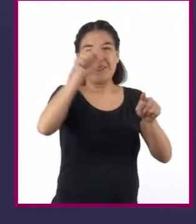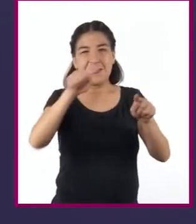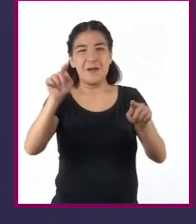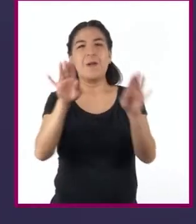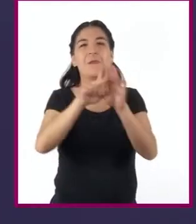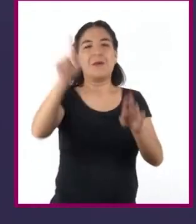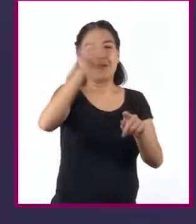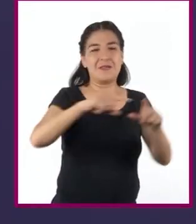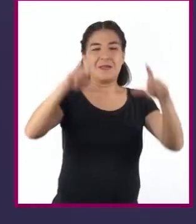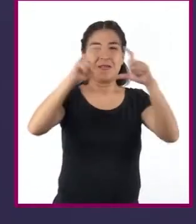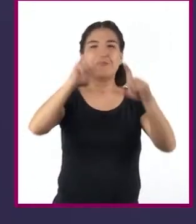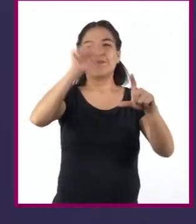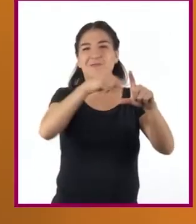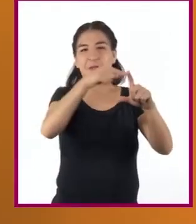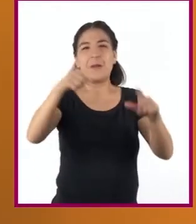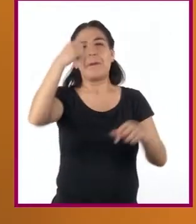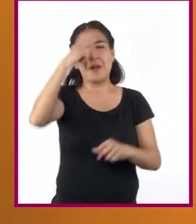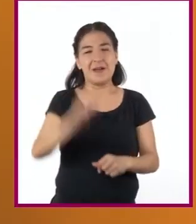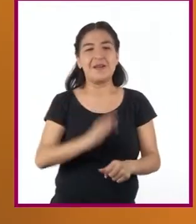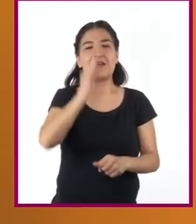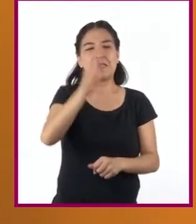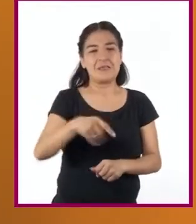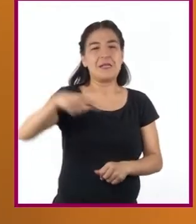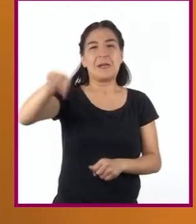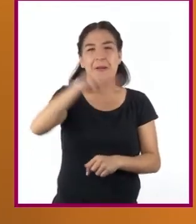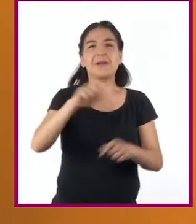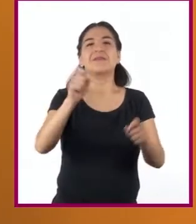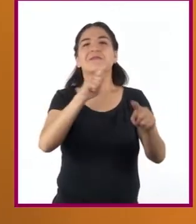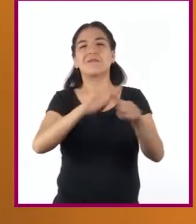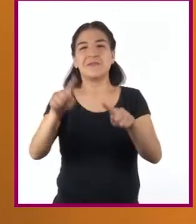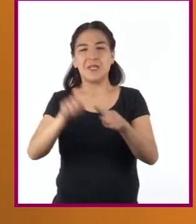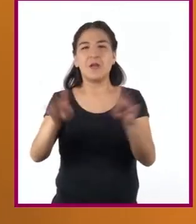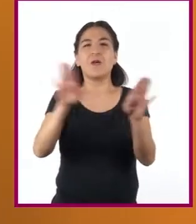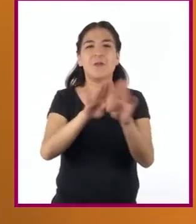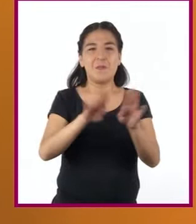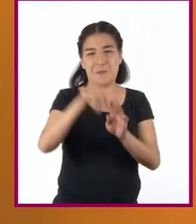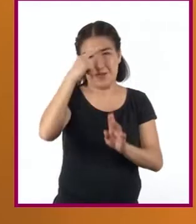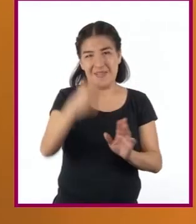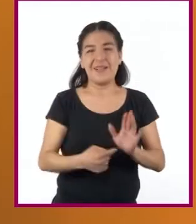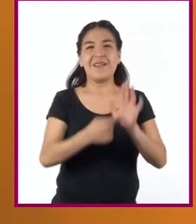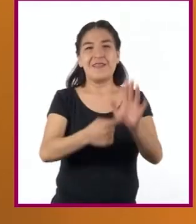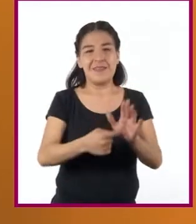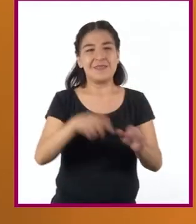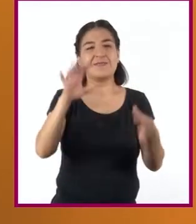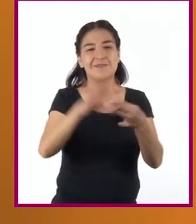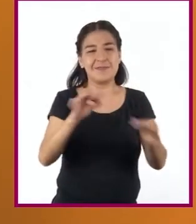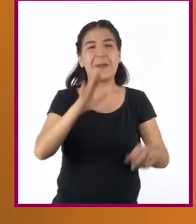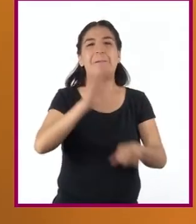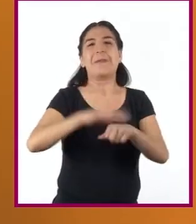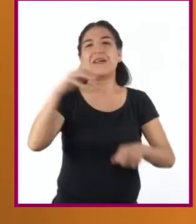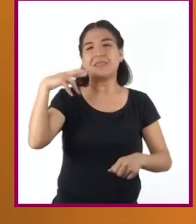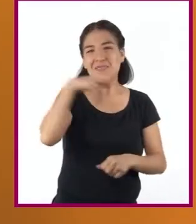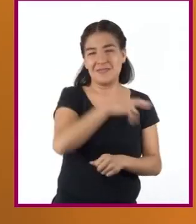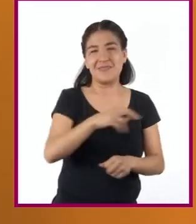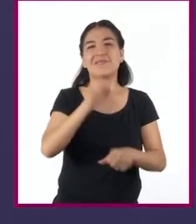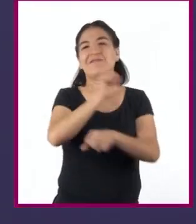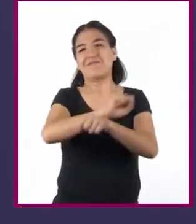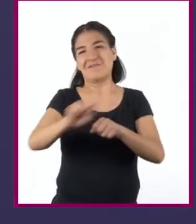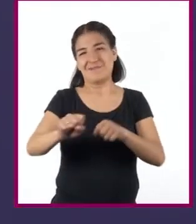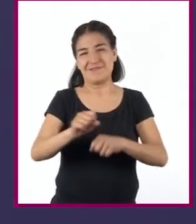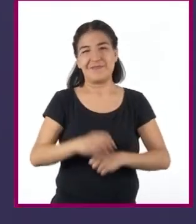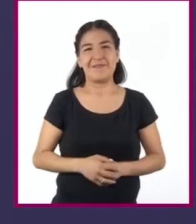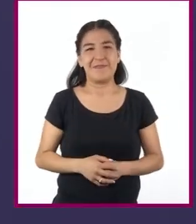visualización permiten a los profesionales de diversas áreas acceder a los datos de una manera más ágil y sencilla.